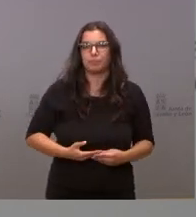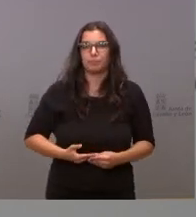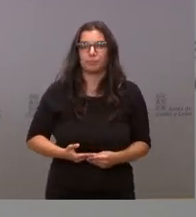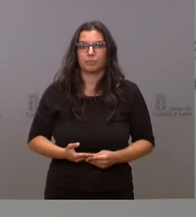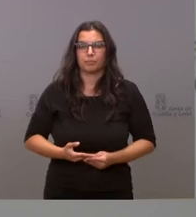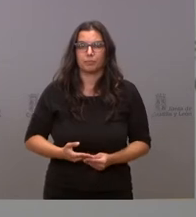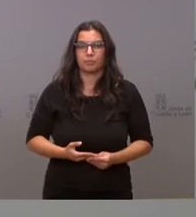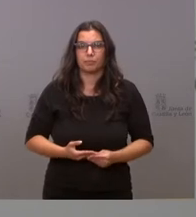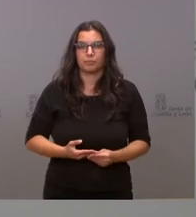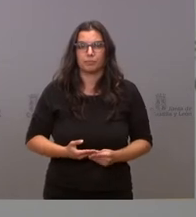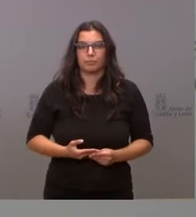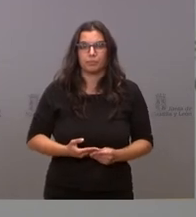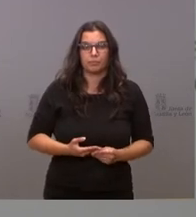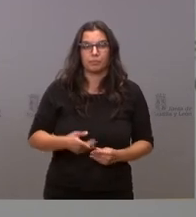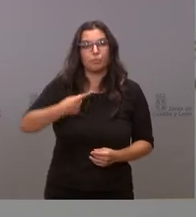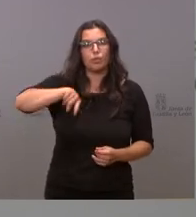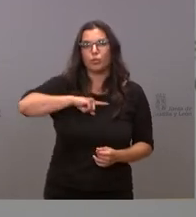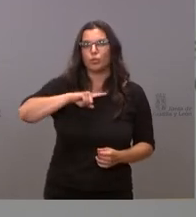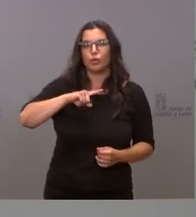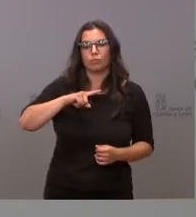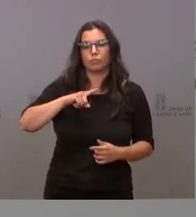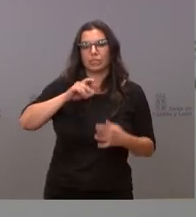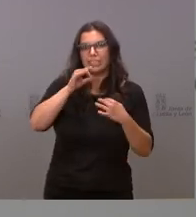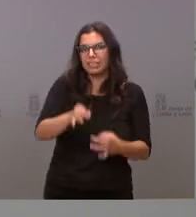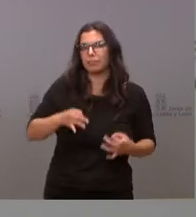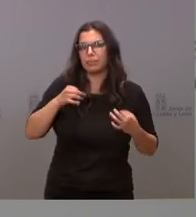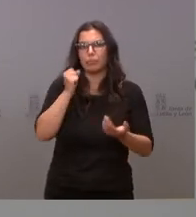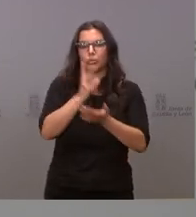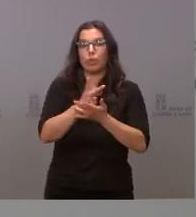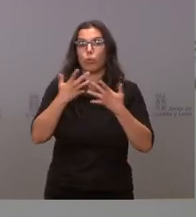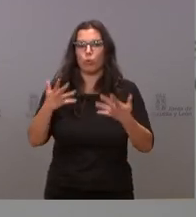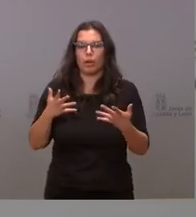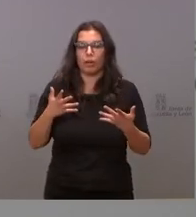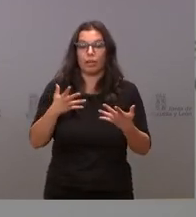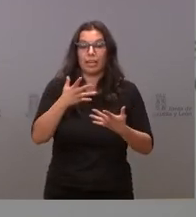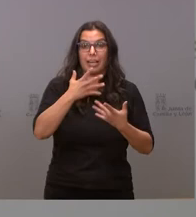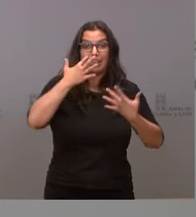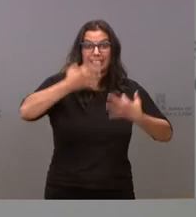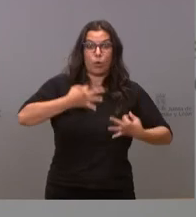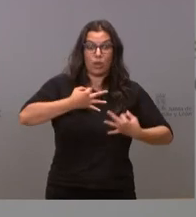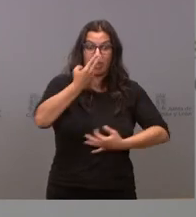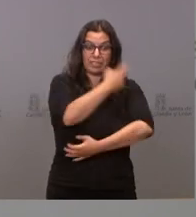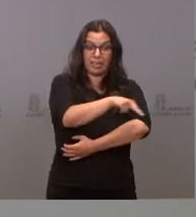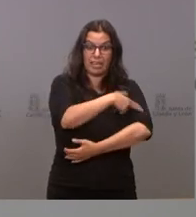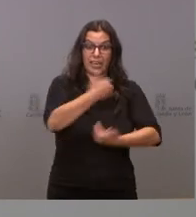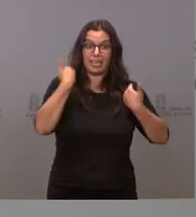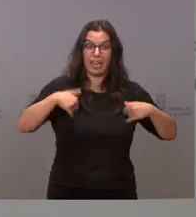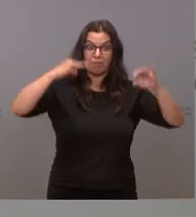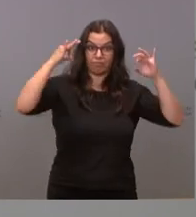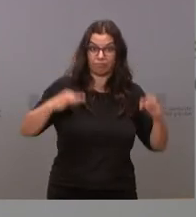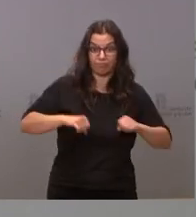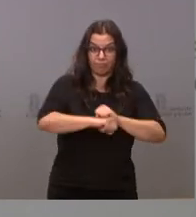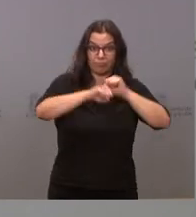Siempre hemos apostado que desde la seguridad sanitaria es cuando se podría afrontar en la